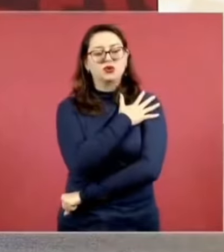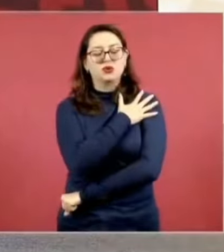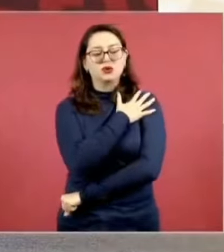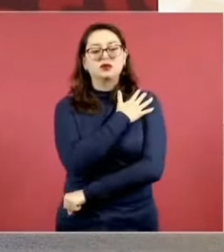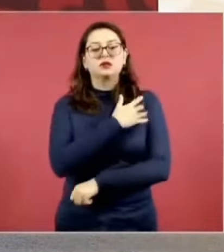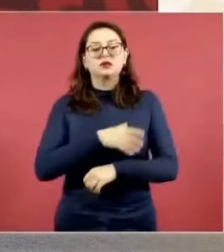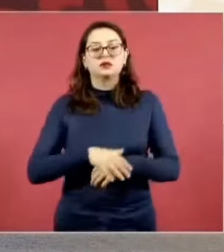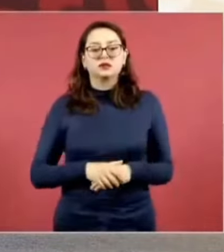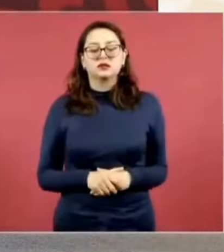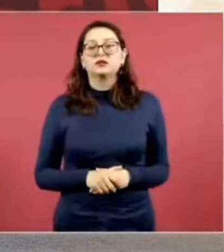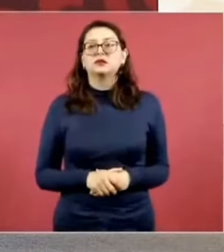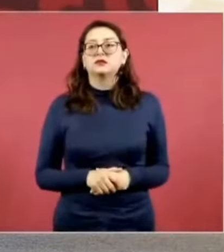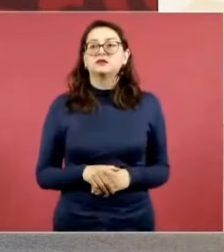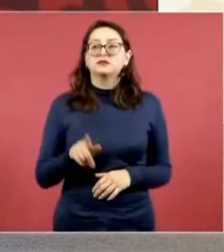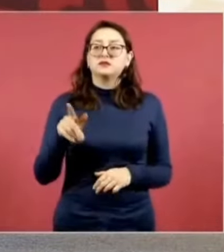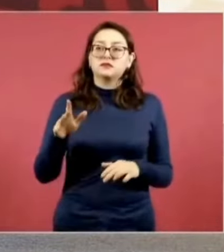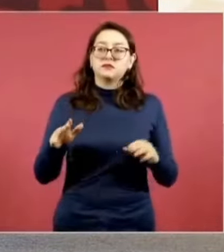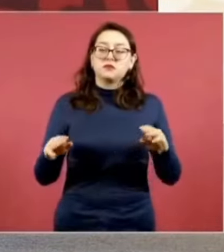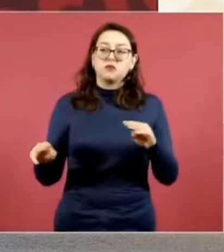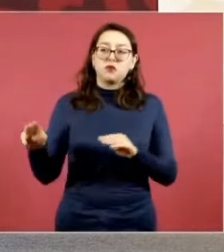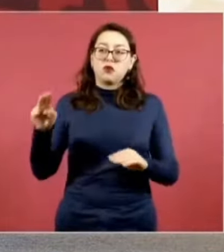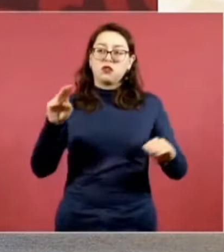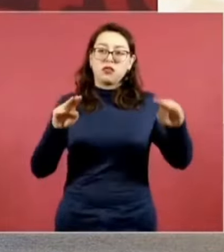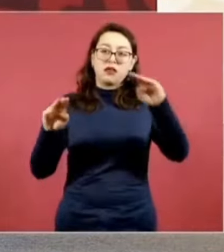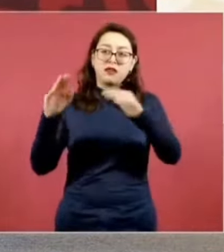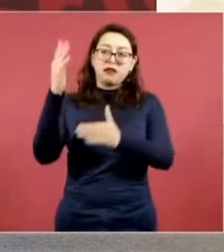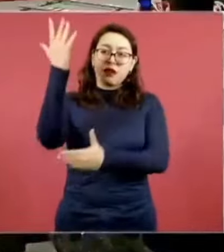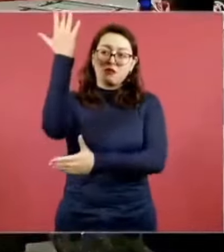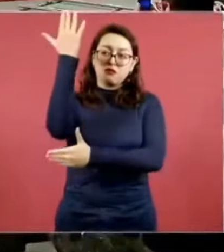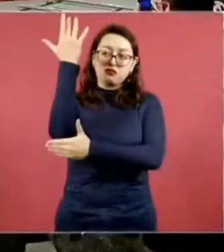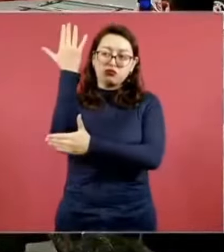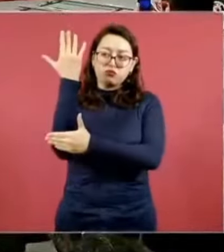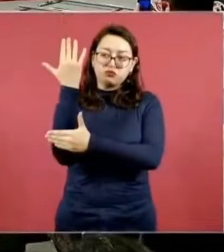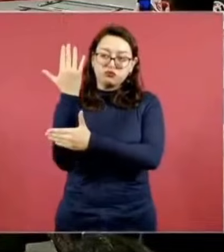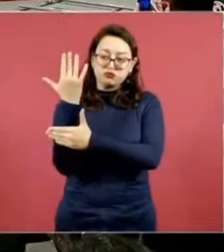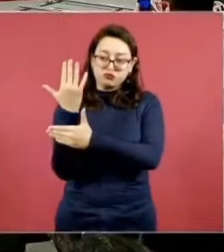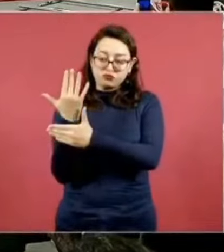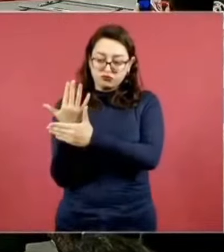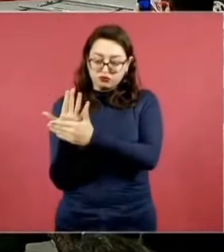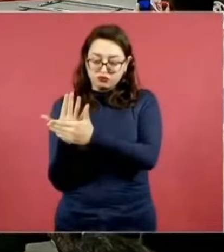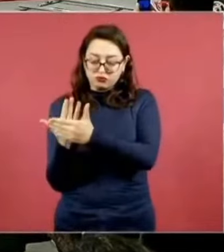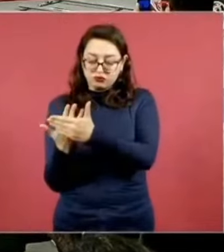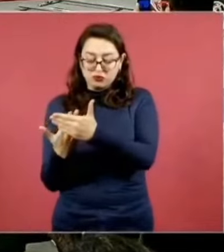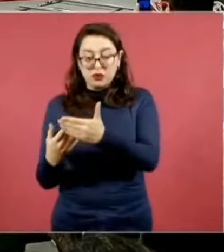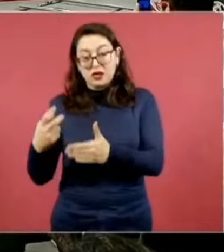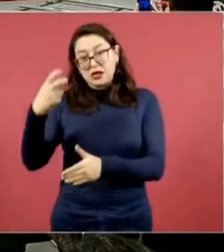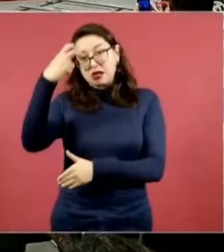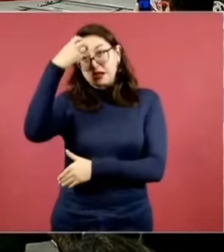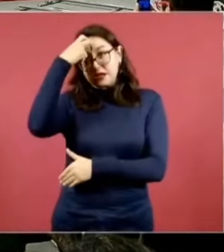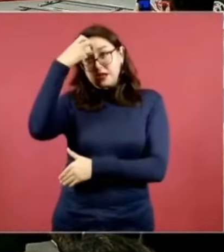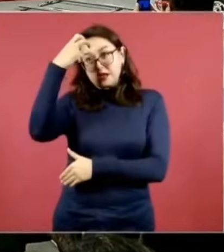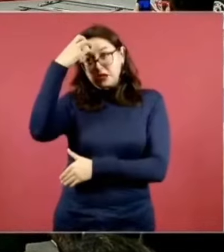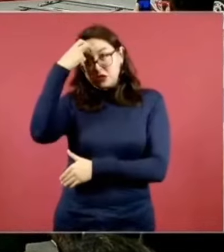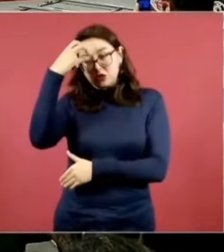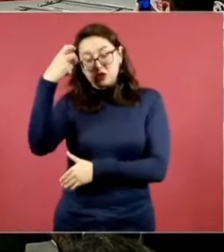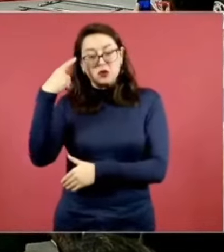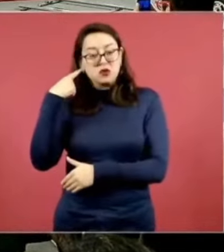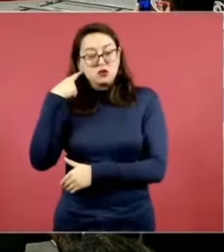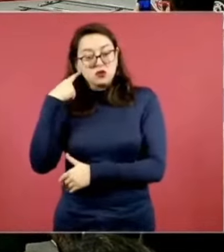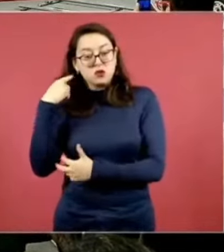en el ocaso los grillos sobre la sombra filo hacían fino y largo